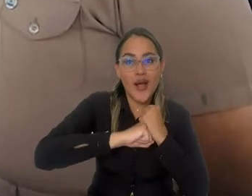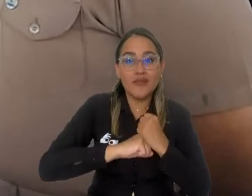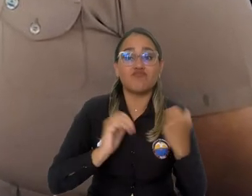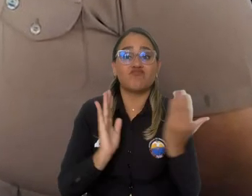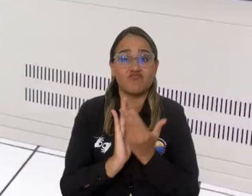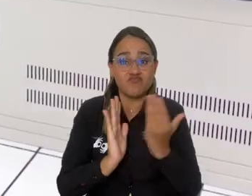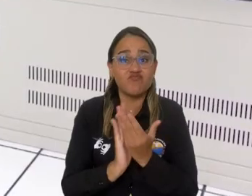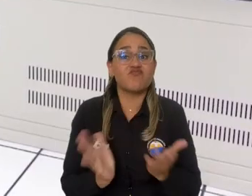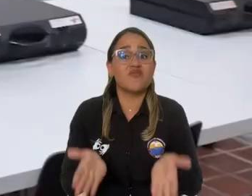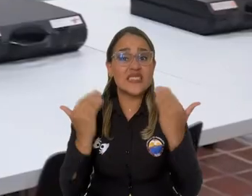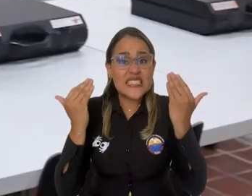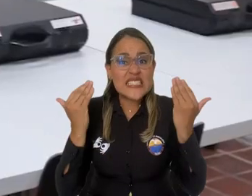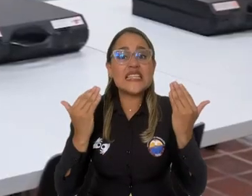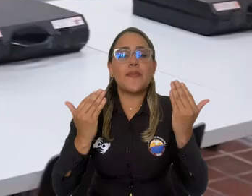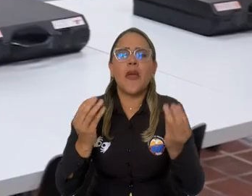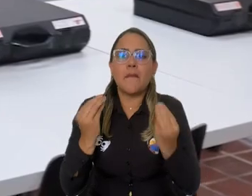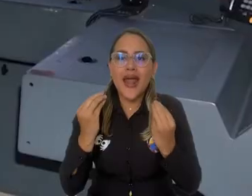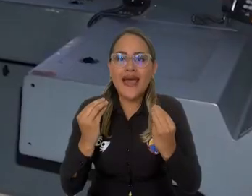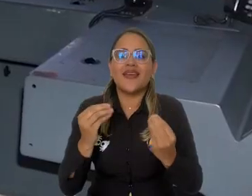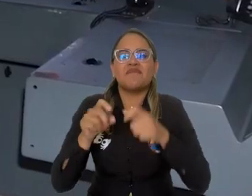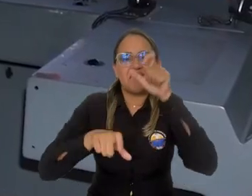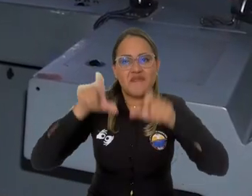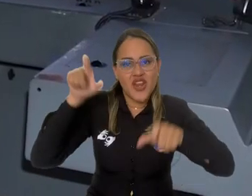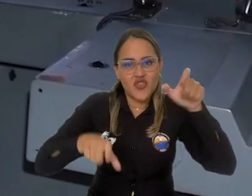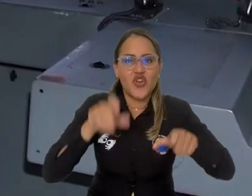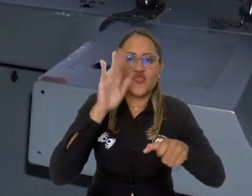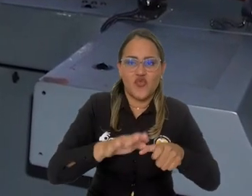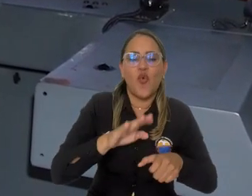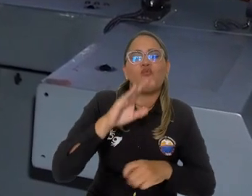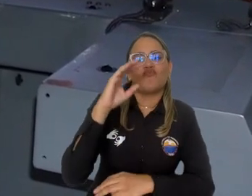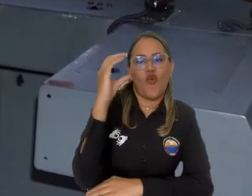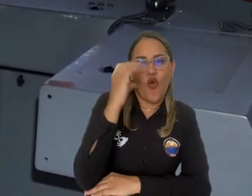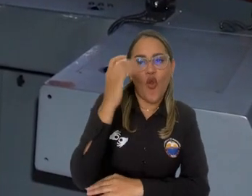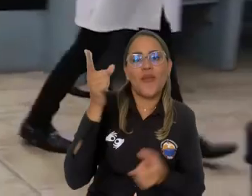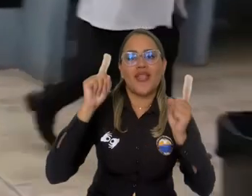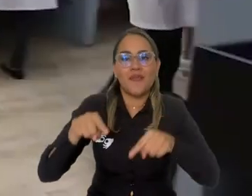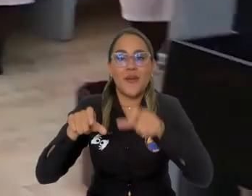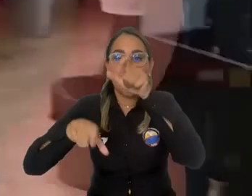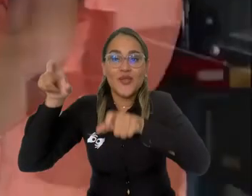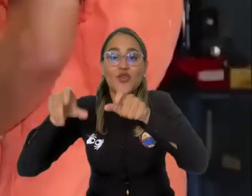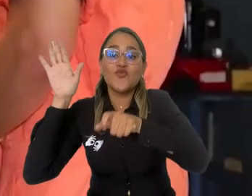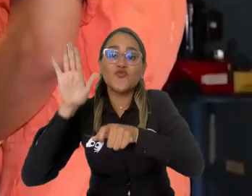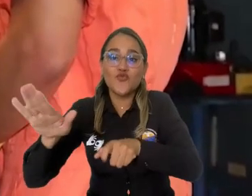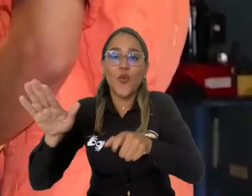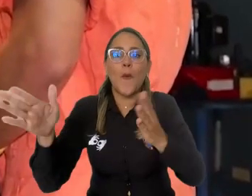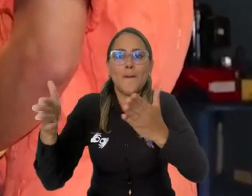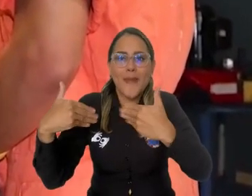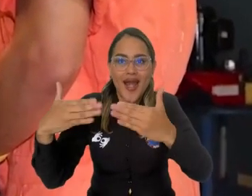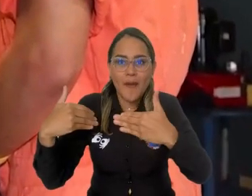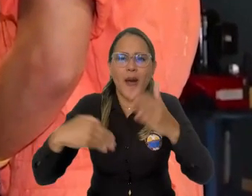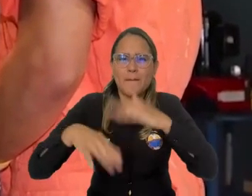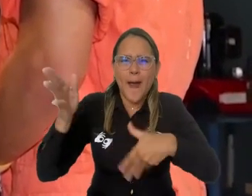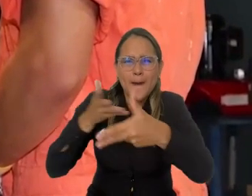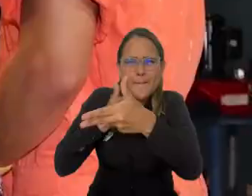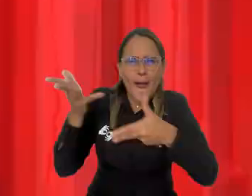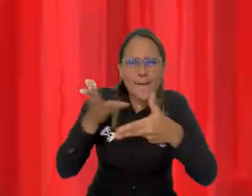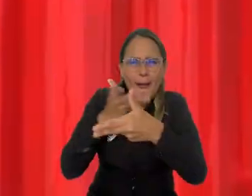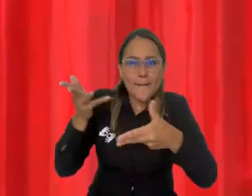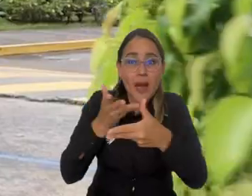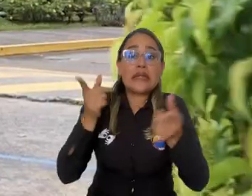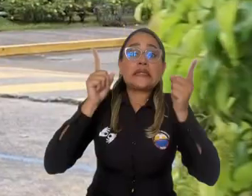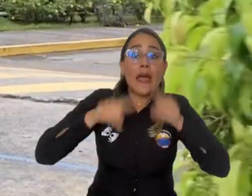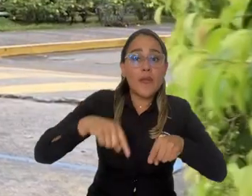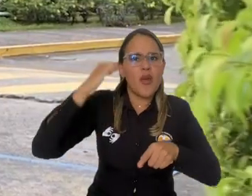académica de profesionales colombianos y panameños. Además, permitirá el intercambio de especialistas, técnicos, científicos o